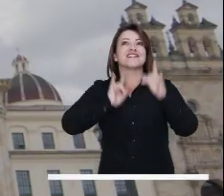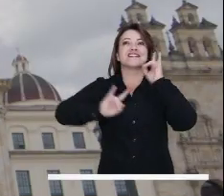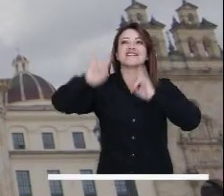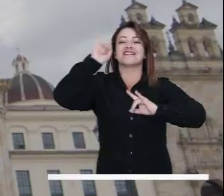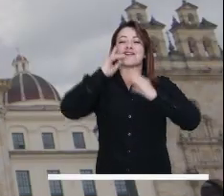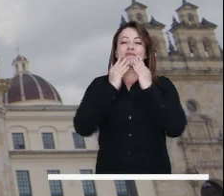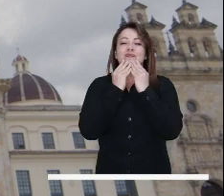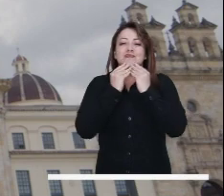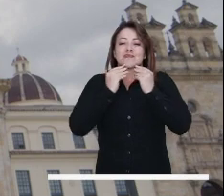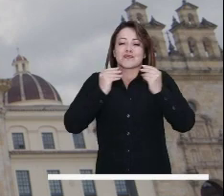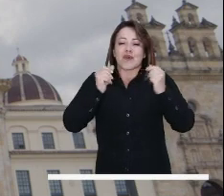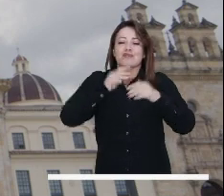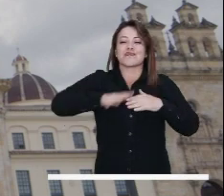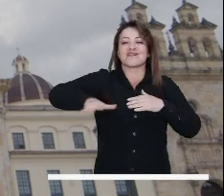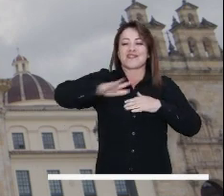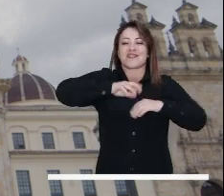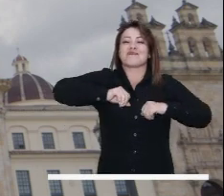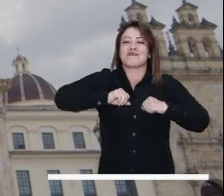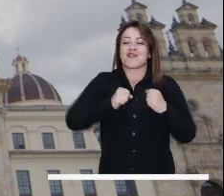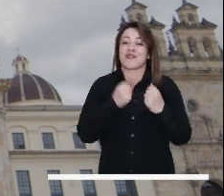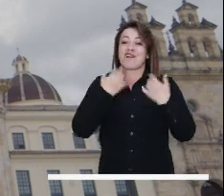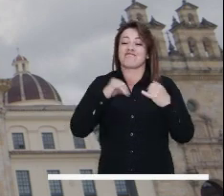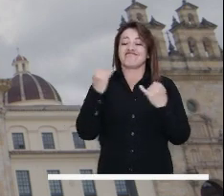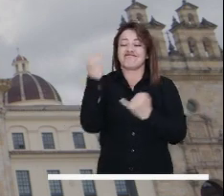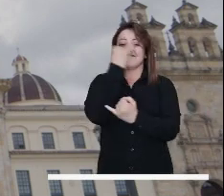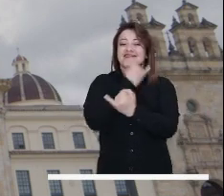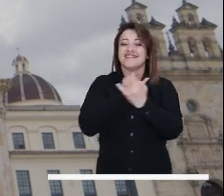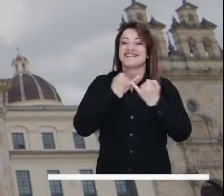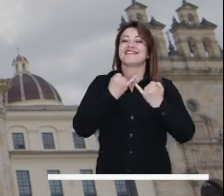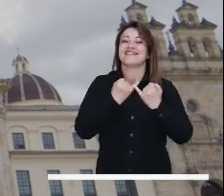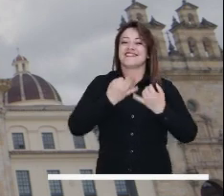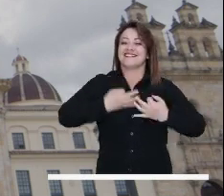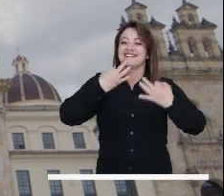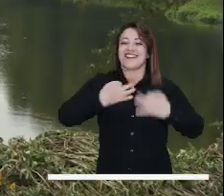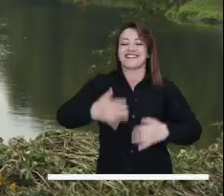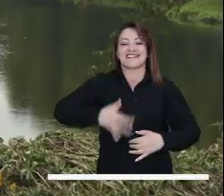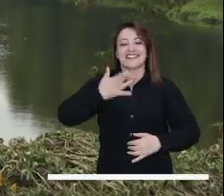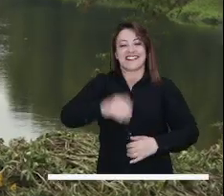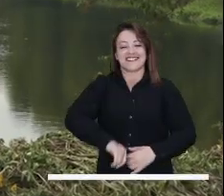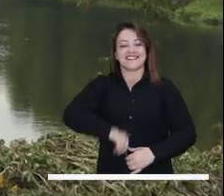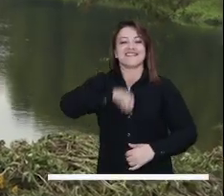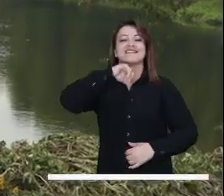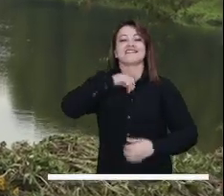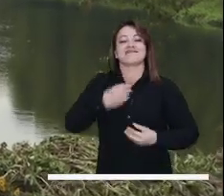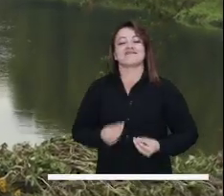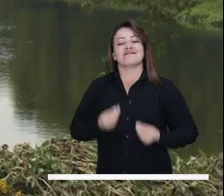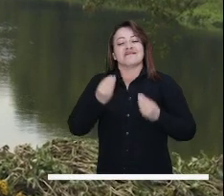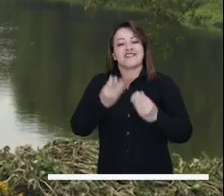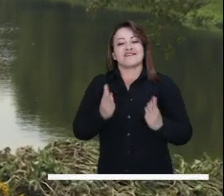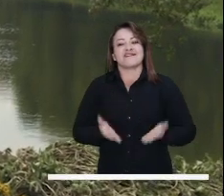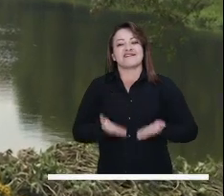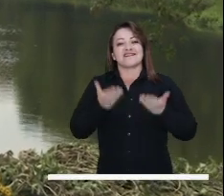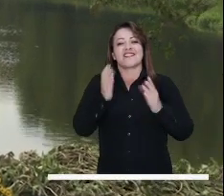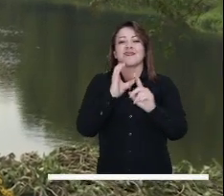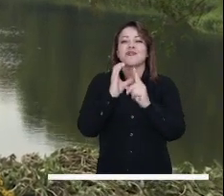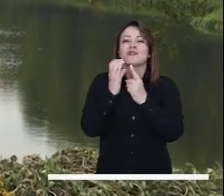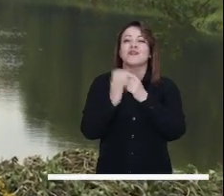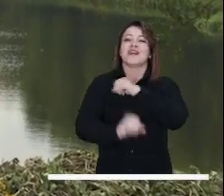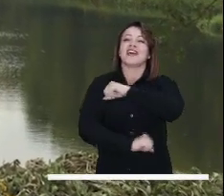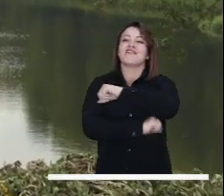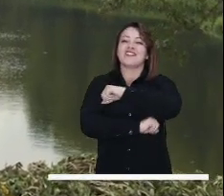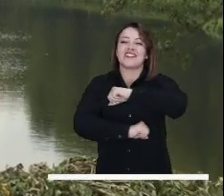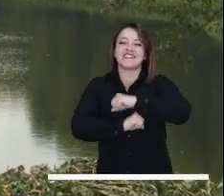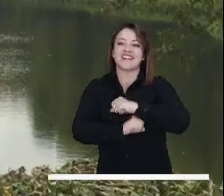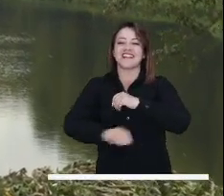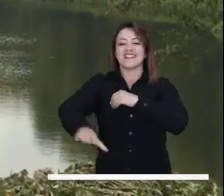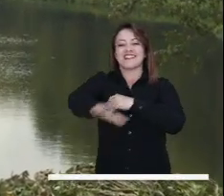sonidos y sabores exquisitos que nos identifican, nos enorgullecen y pueden aportar en buena medida al